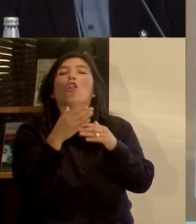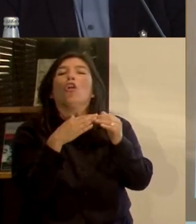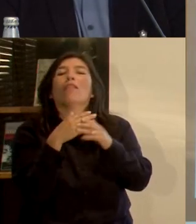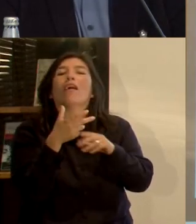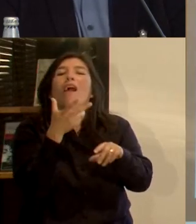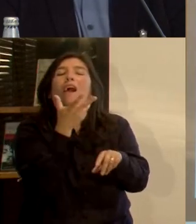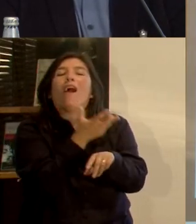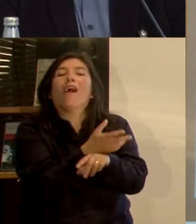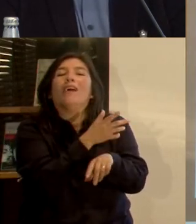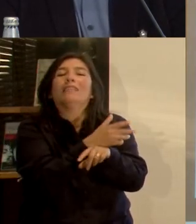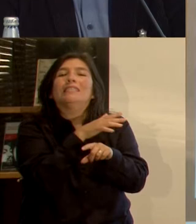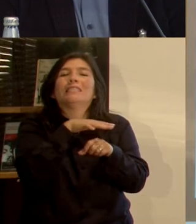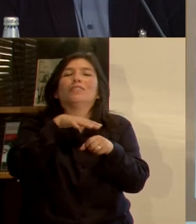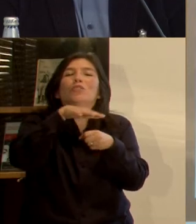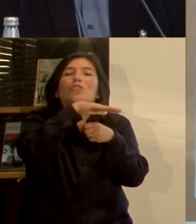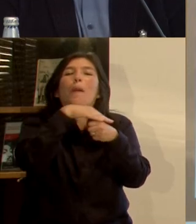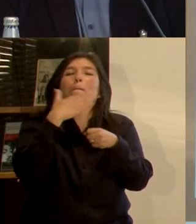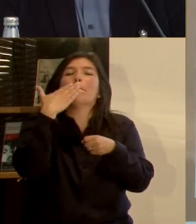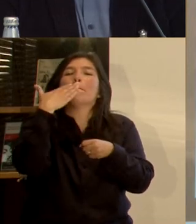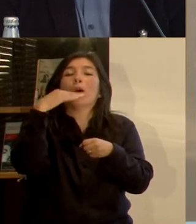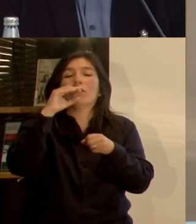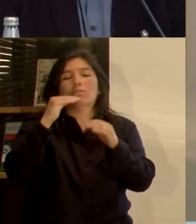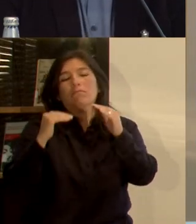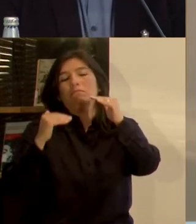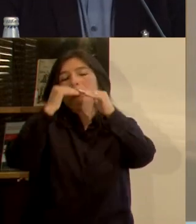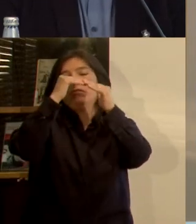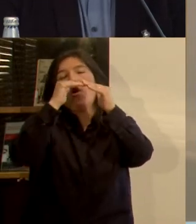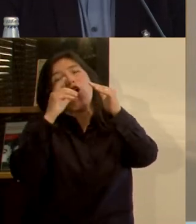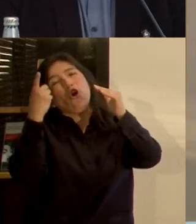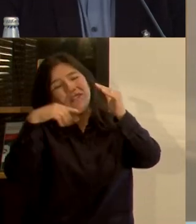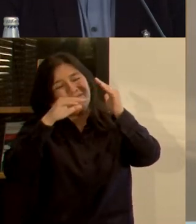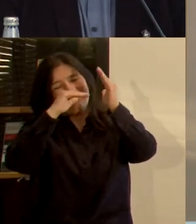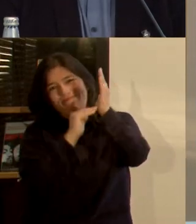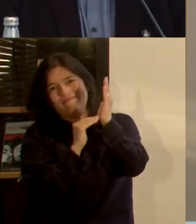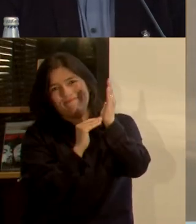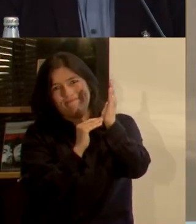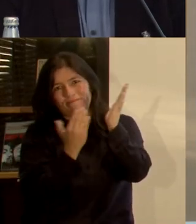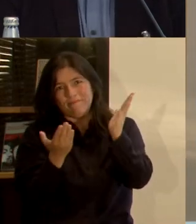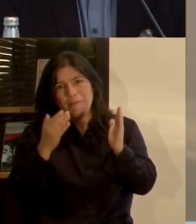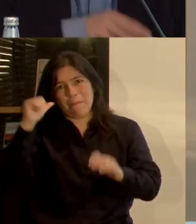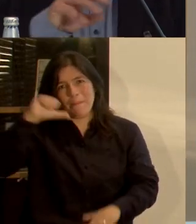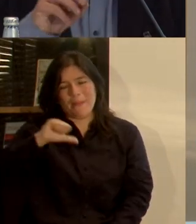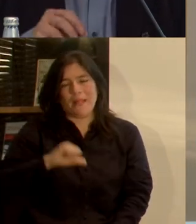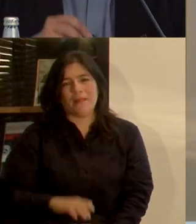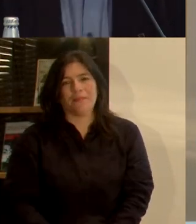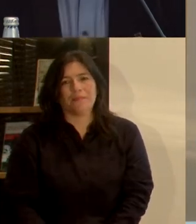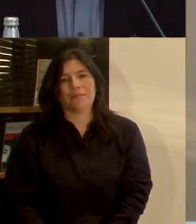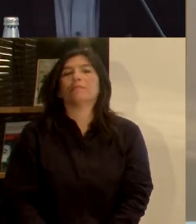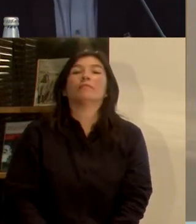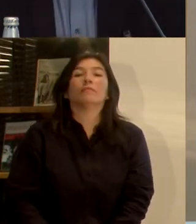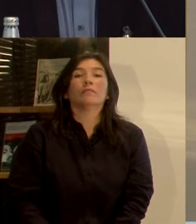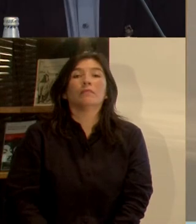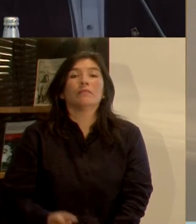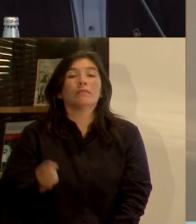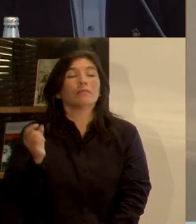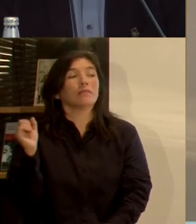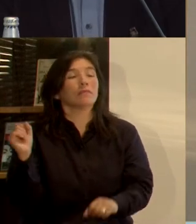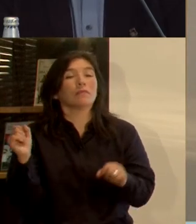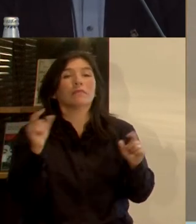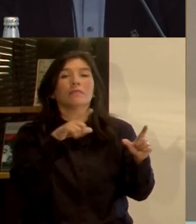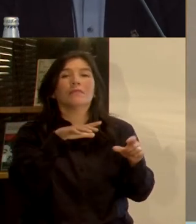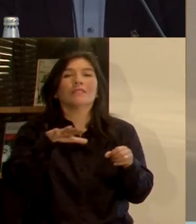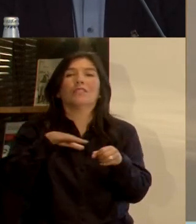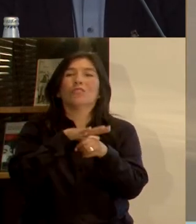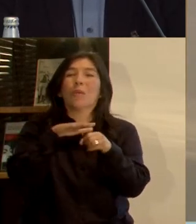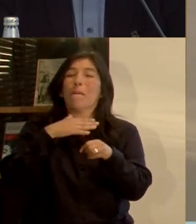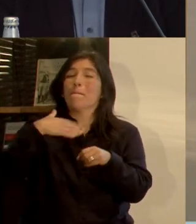una situación mejor, promedio y otra peor. Ahora, puesto en el escenario de la situación